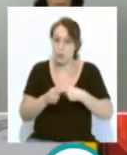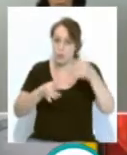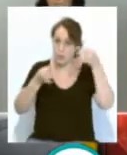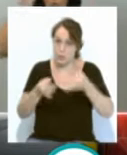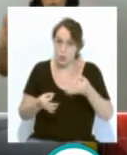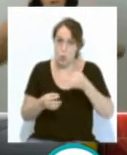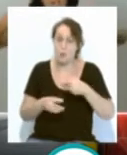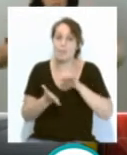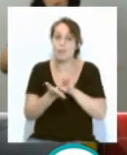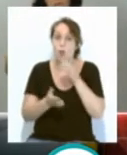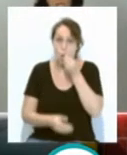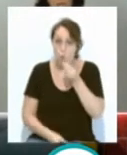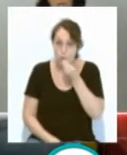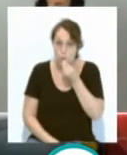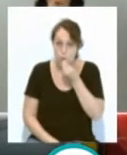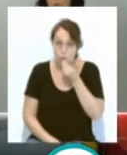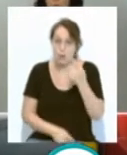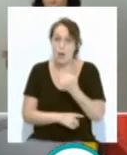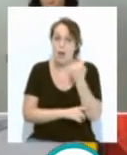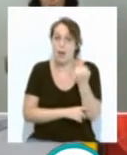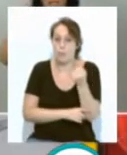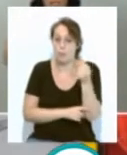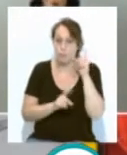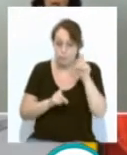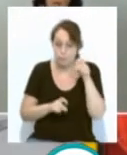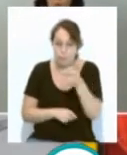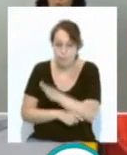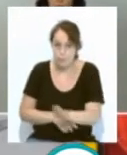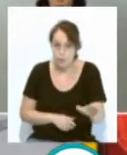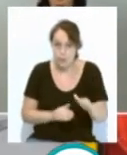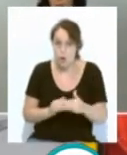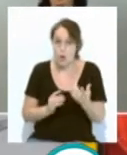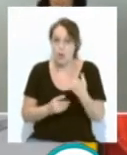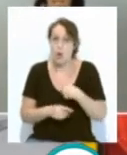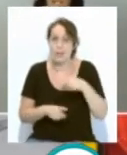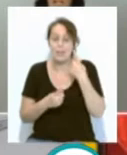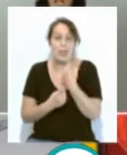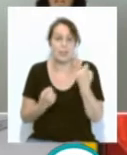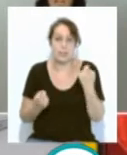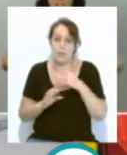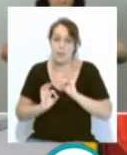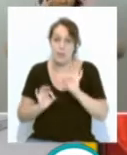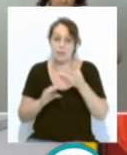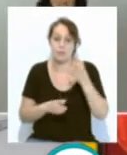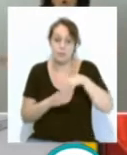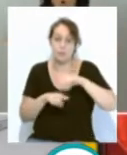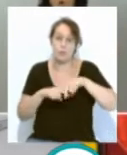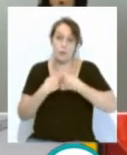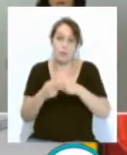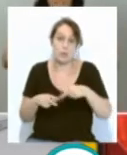servicios de comedor, así como apoyo lectivo a menores con necesidades especiales o pertenecientes a familias